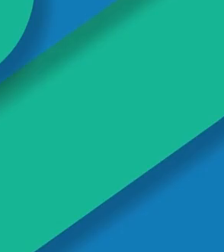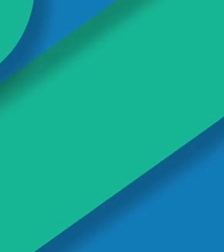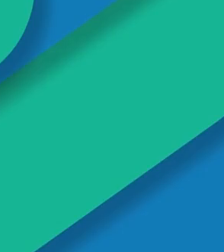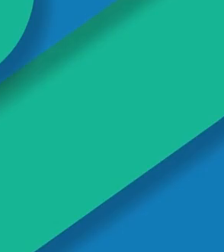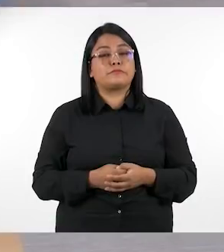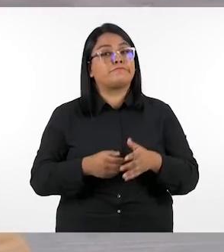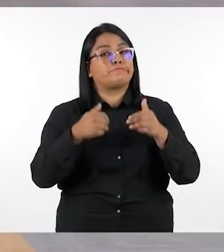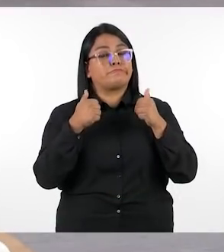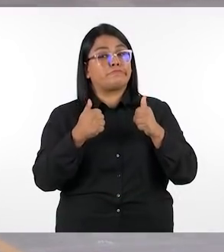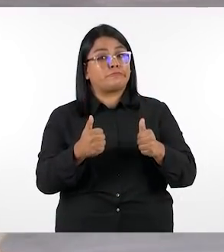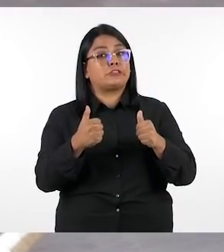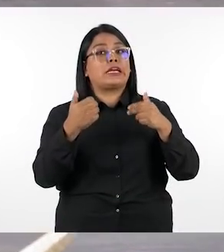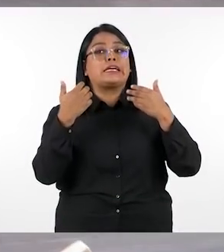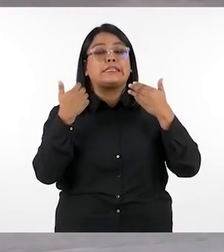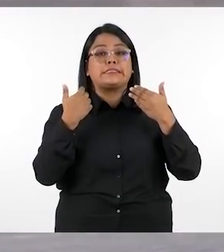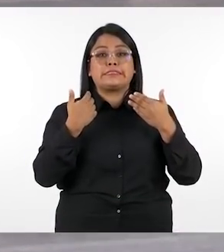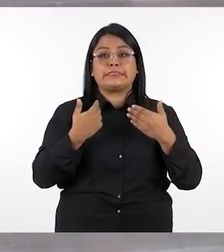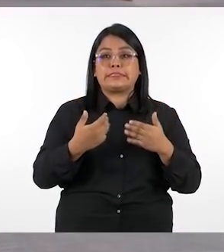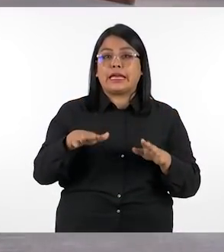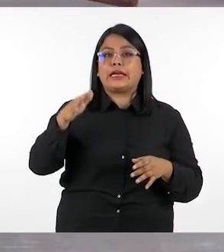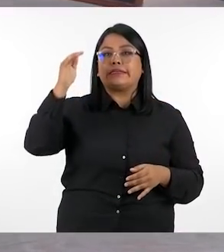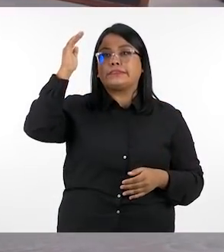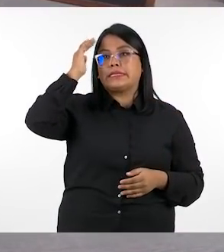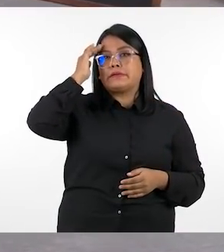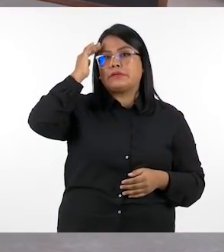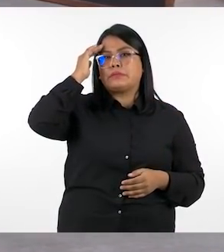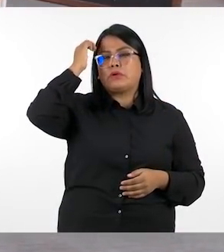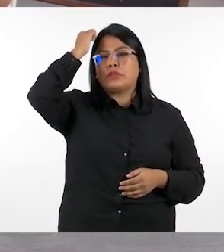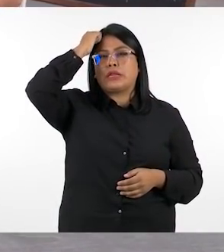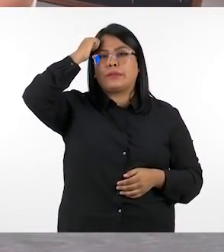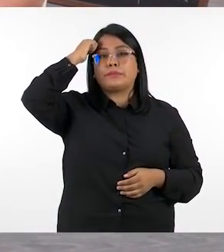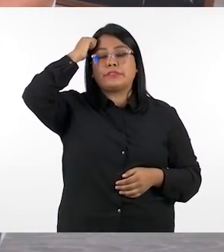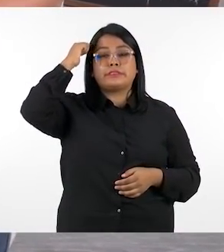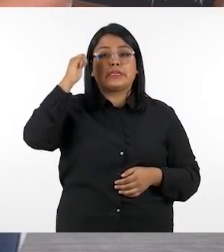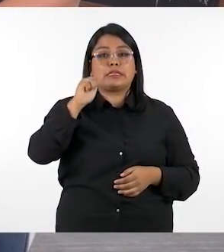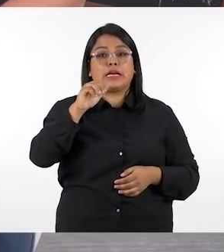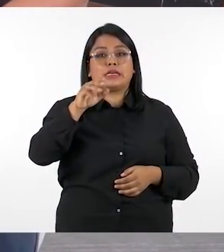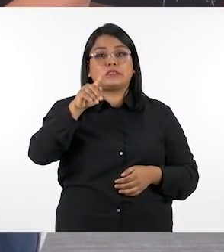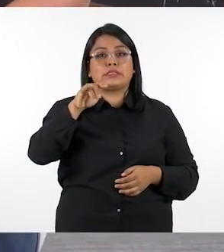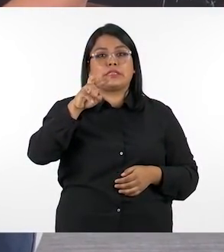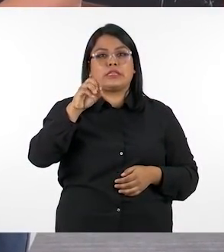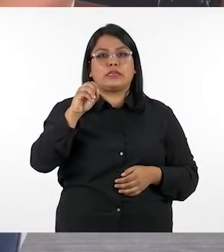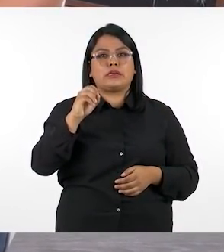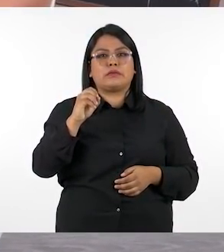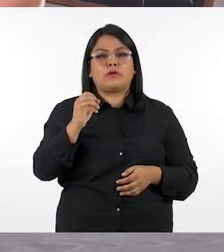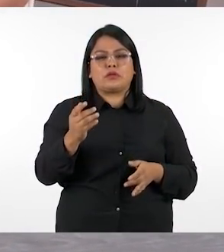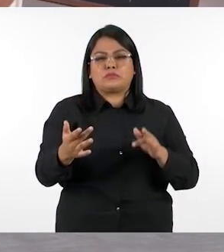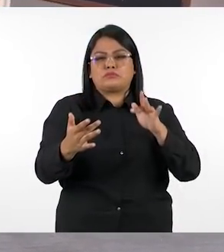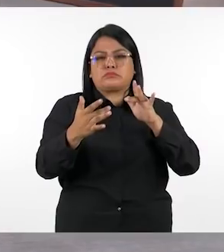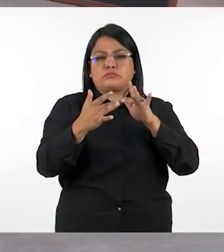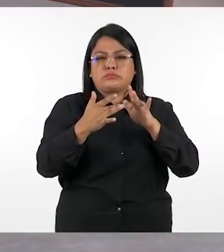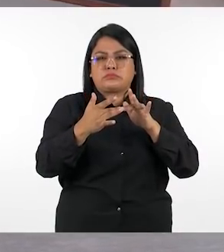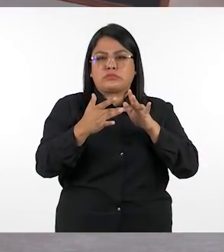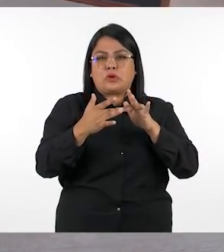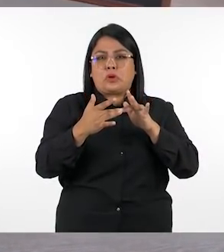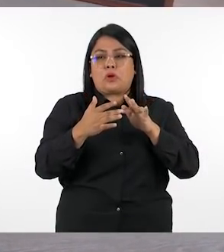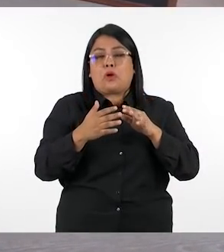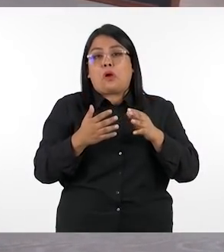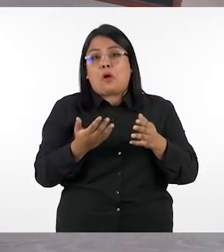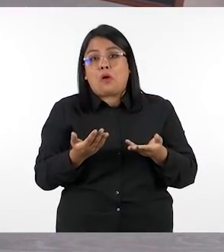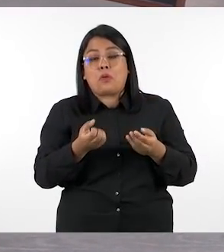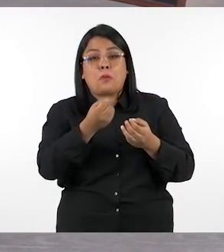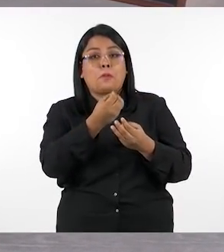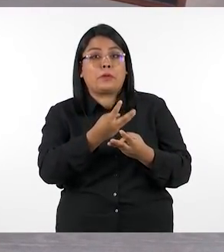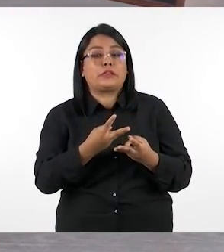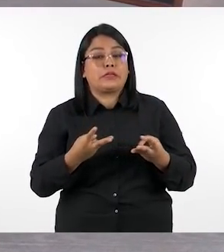bien ya hemos conocido un poco sobre el aprendizaje activo y cómo se relaciona en este caso a veces